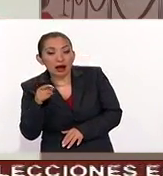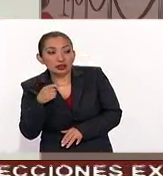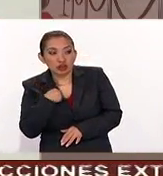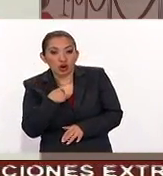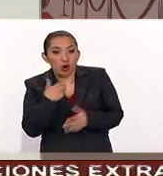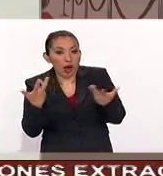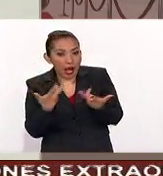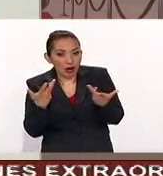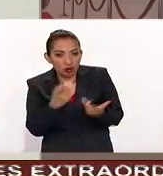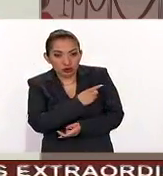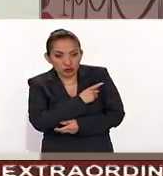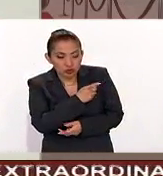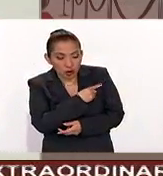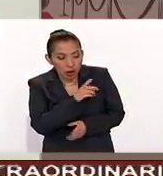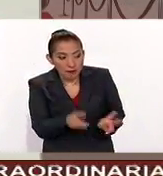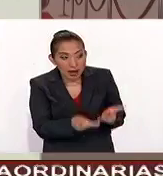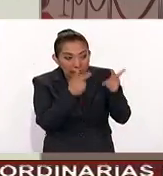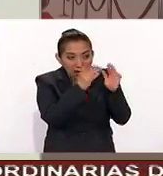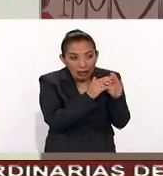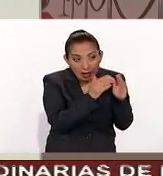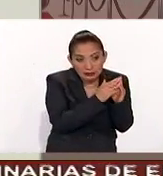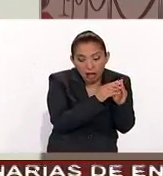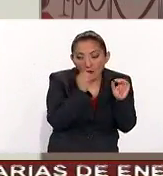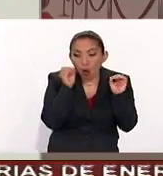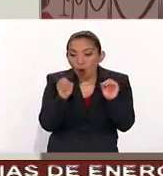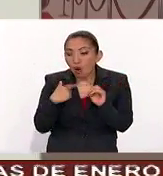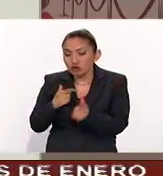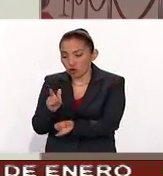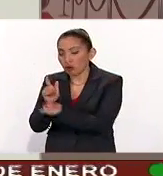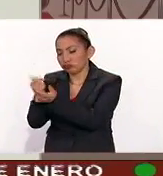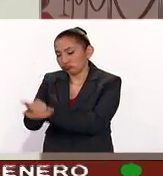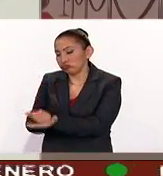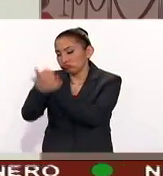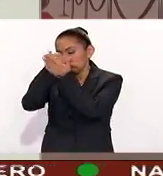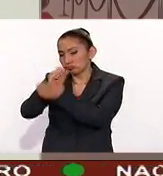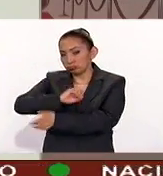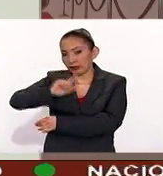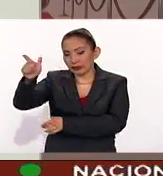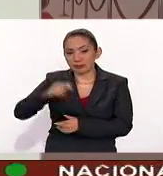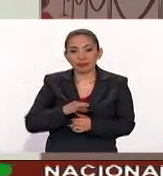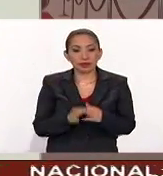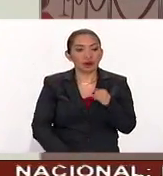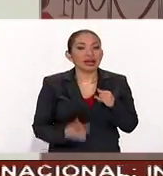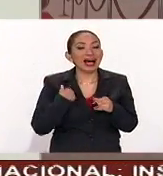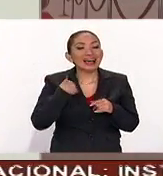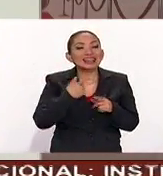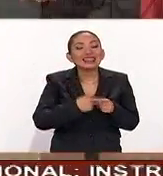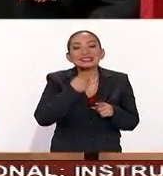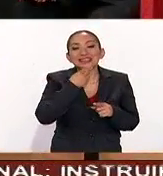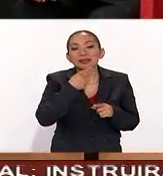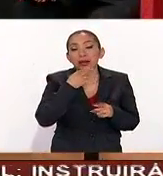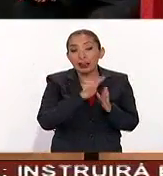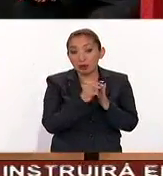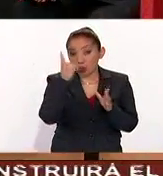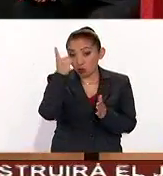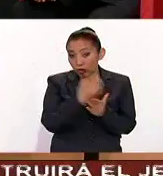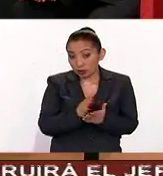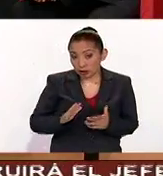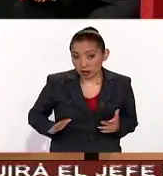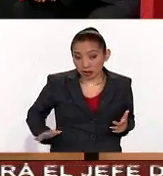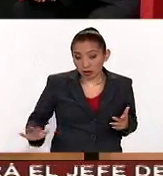a vender el inmueble o acude a un profesional finalmente a quien le sirve el libro nada más a los